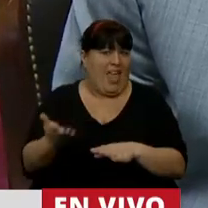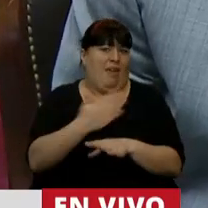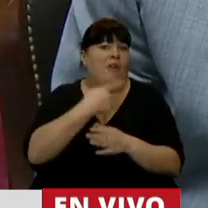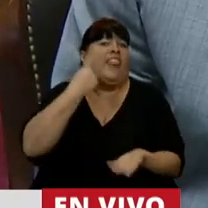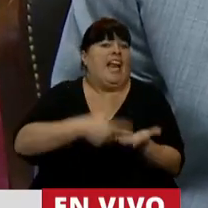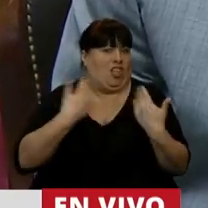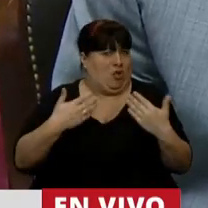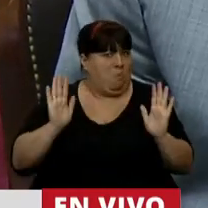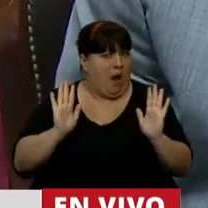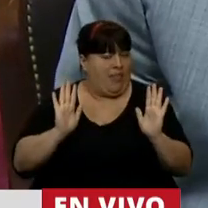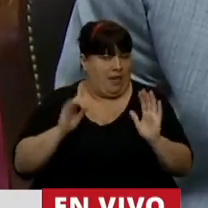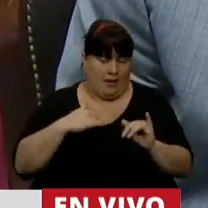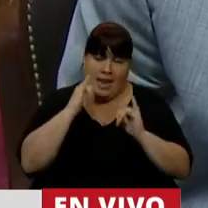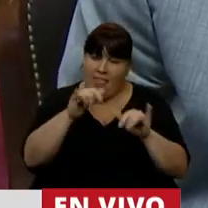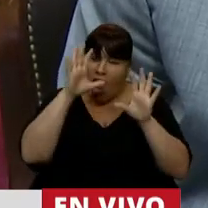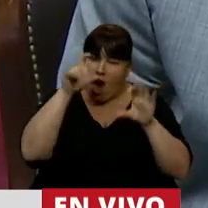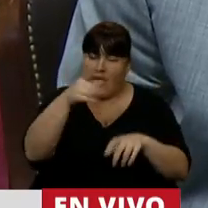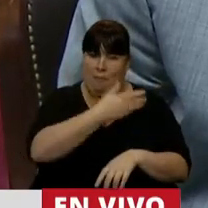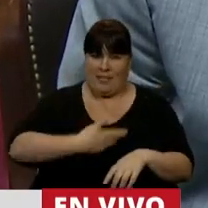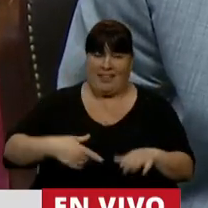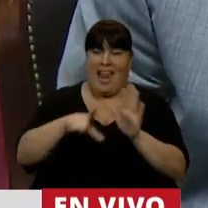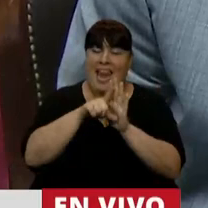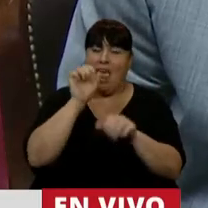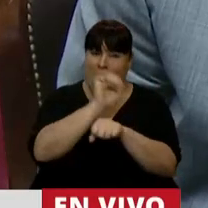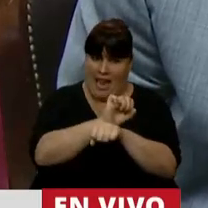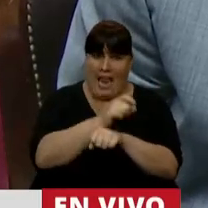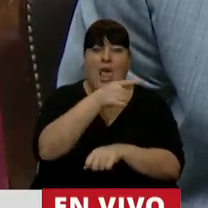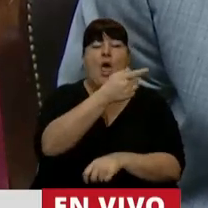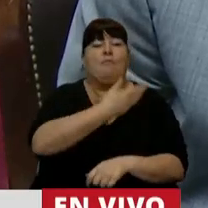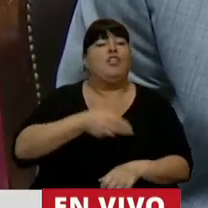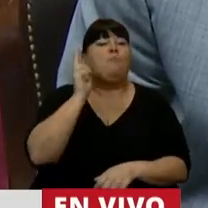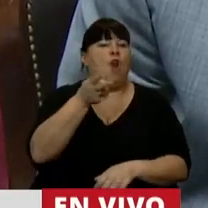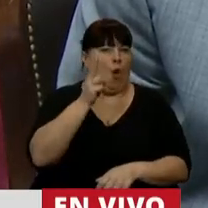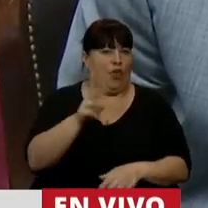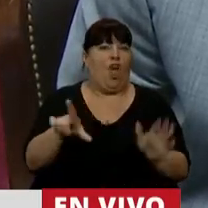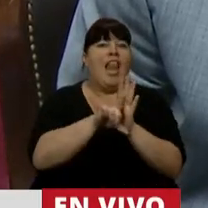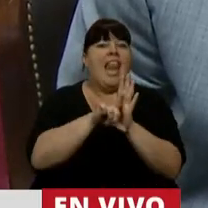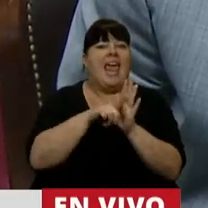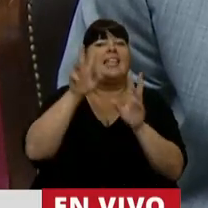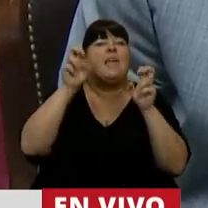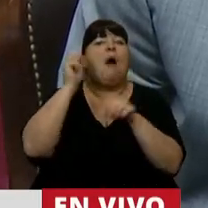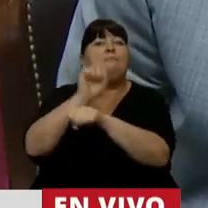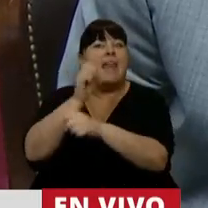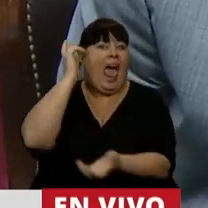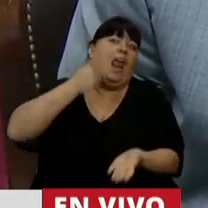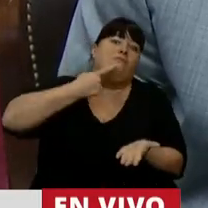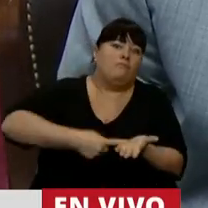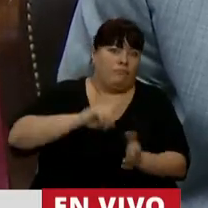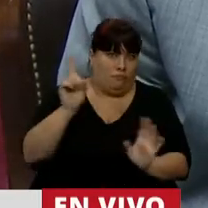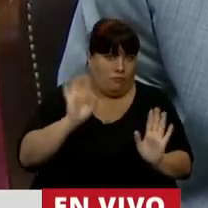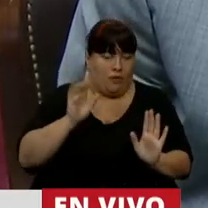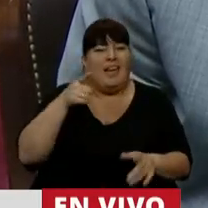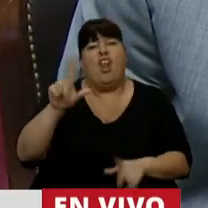sacado por decreto. Le recuerdo a la Presidenta de la Legislación Penal que tiene vedado el Presidente legislar en materia penal. Y lejos de ser